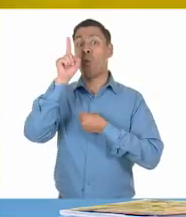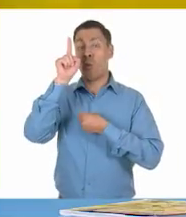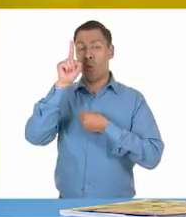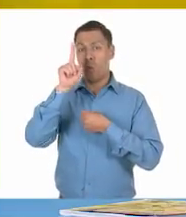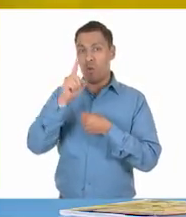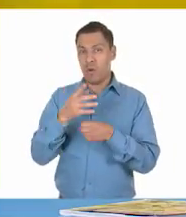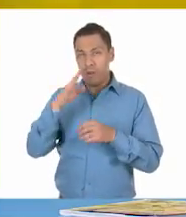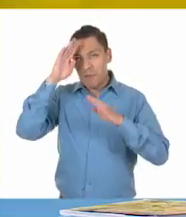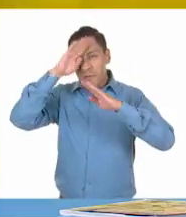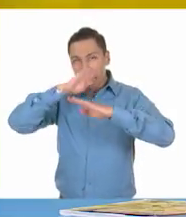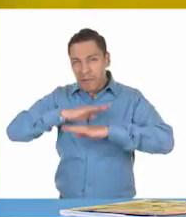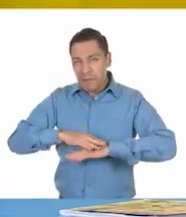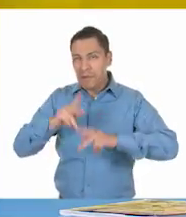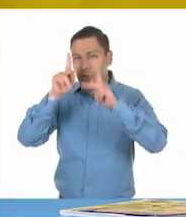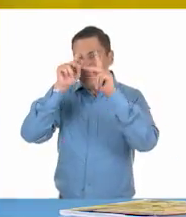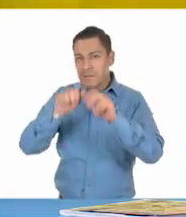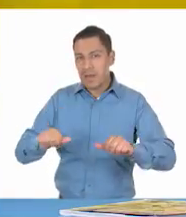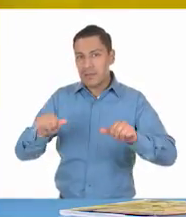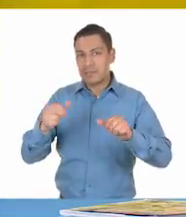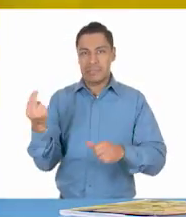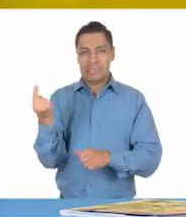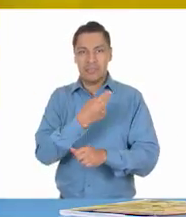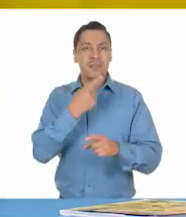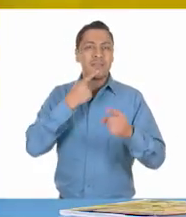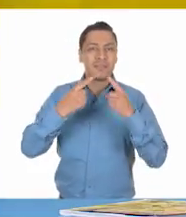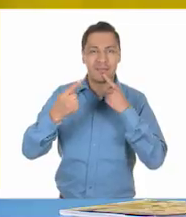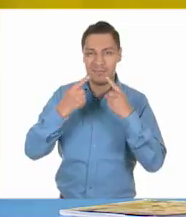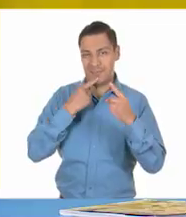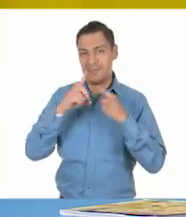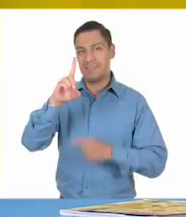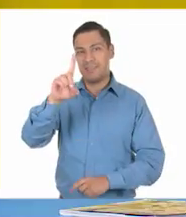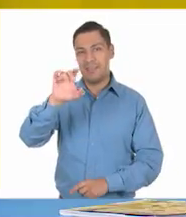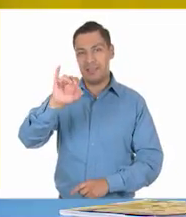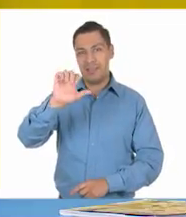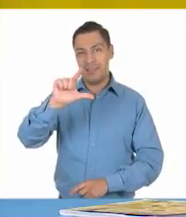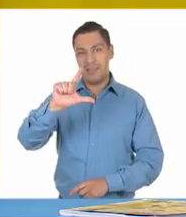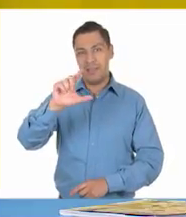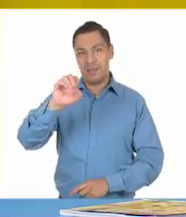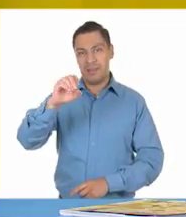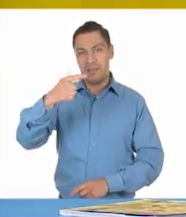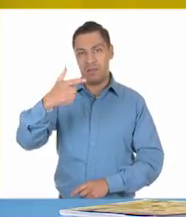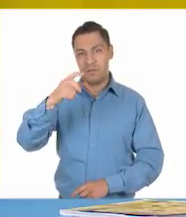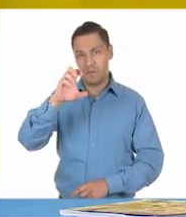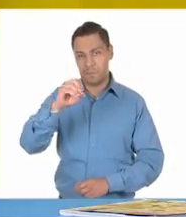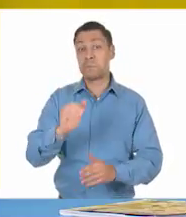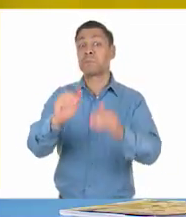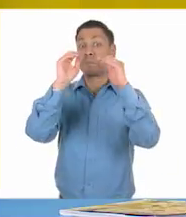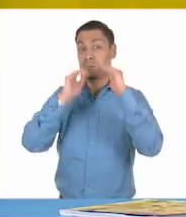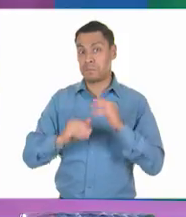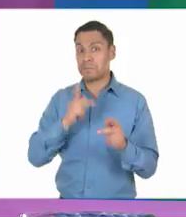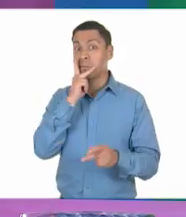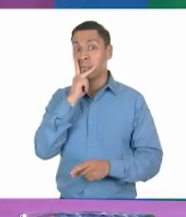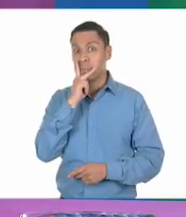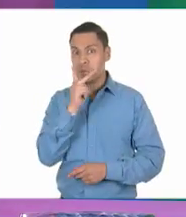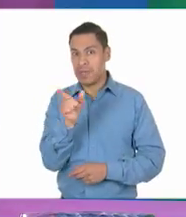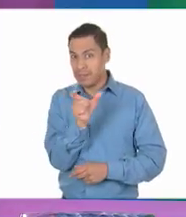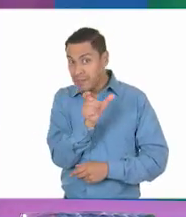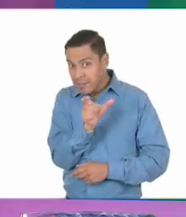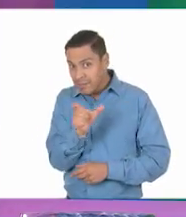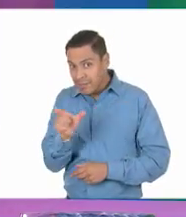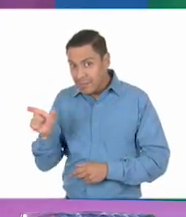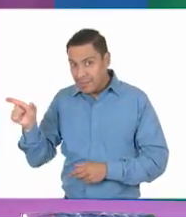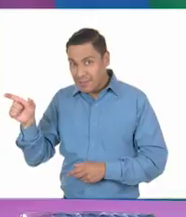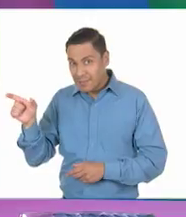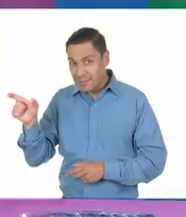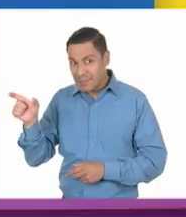manera pacífica, pues necesitamos el diálogo. Y ahora vamos con nuestra siguiente palabra. Muy bien. Oye, esto se está poniendo bueno,